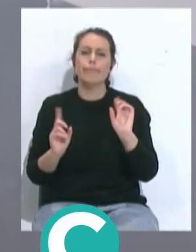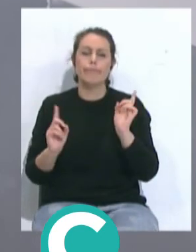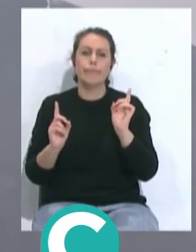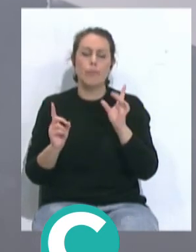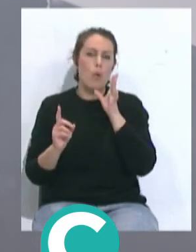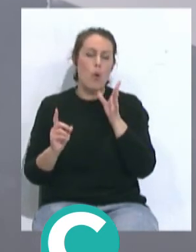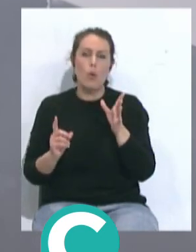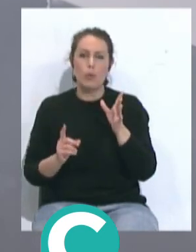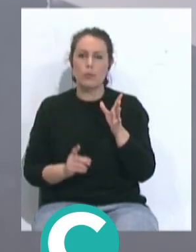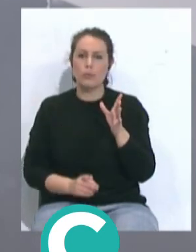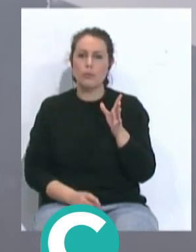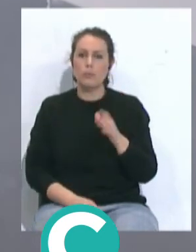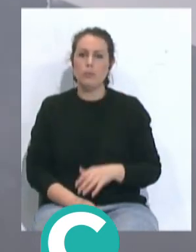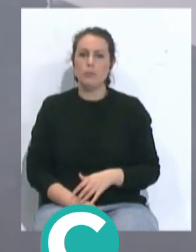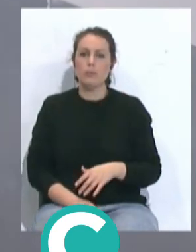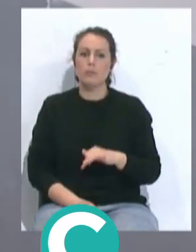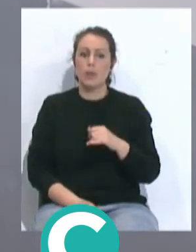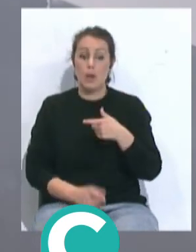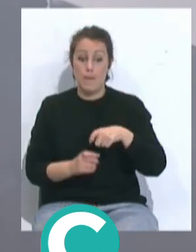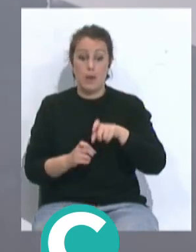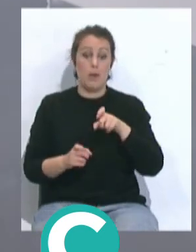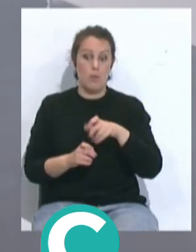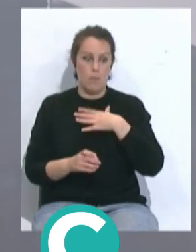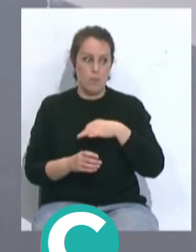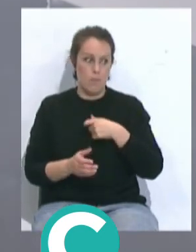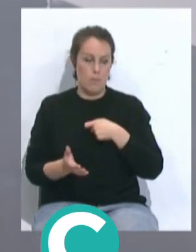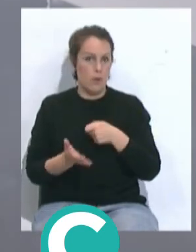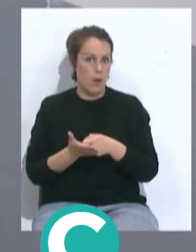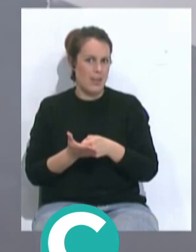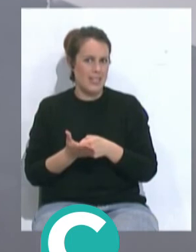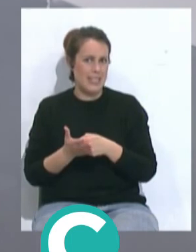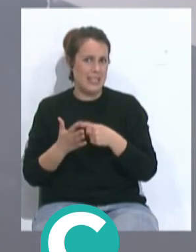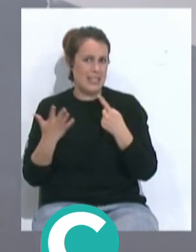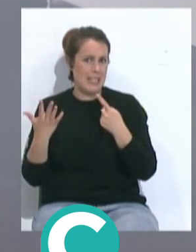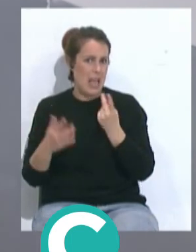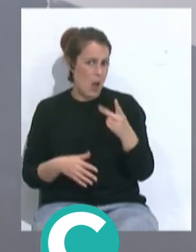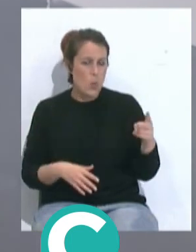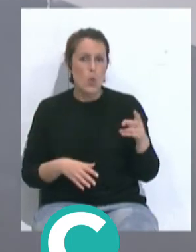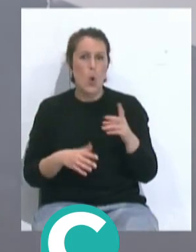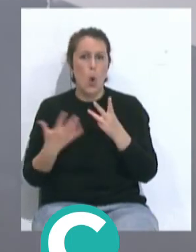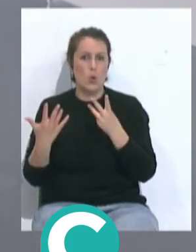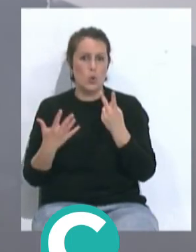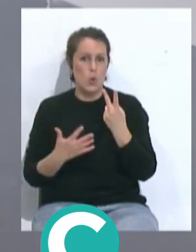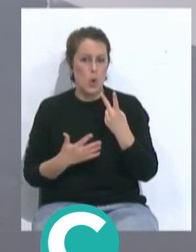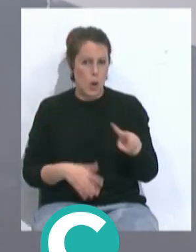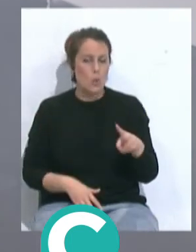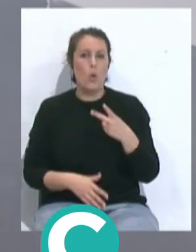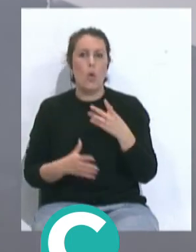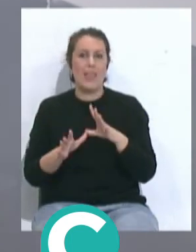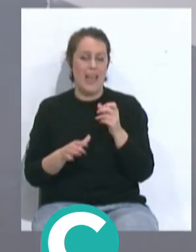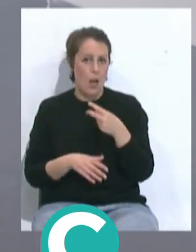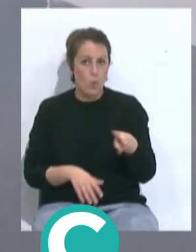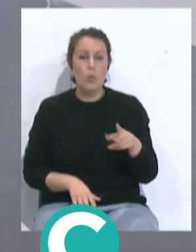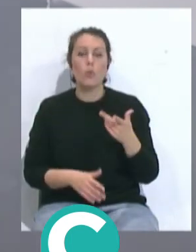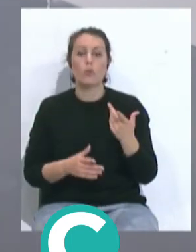allá un refresco te puede salir 6 euros u 8 euros o 10 euros cualquier